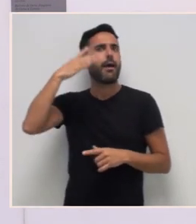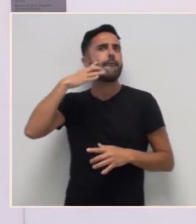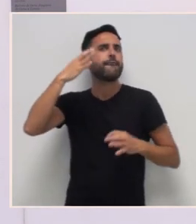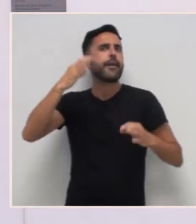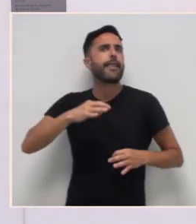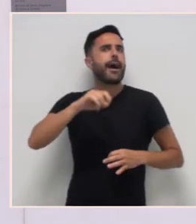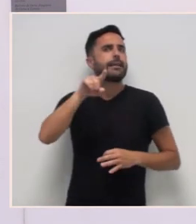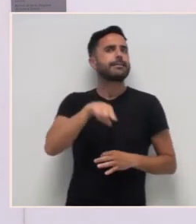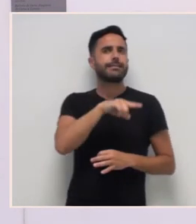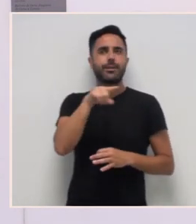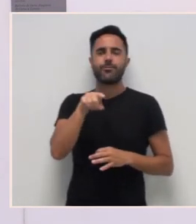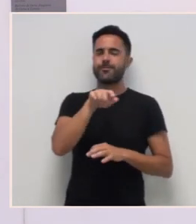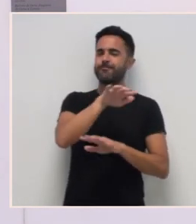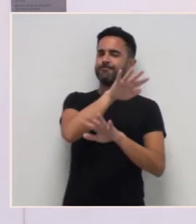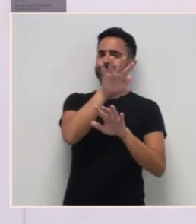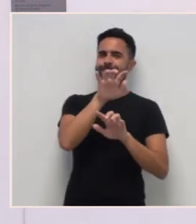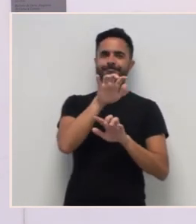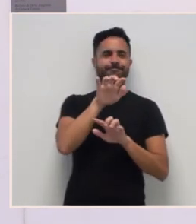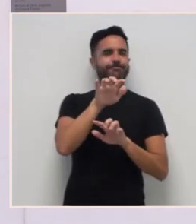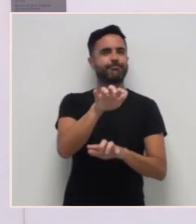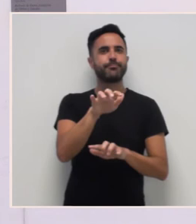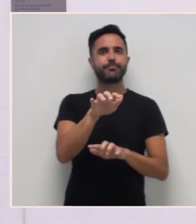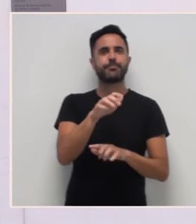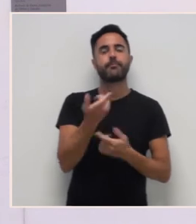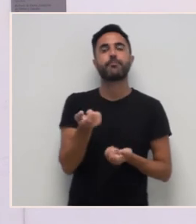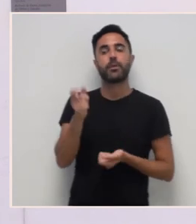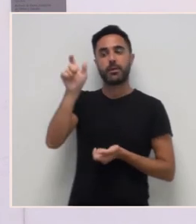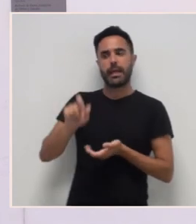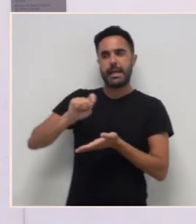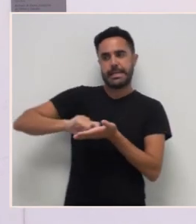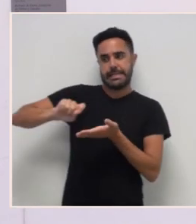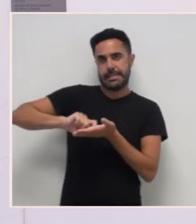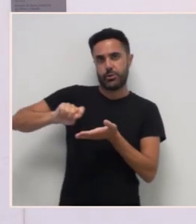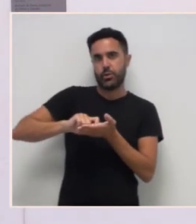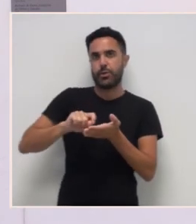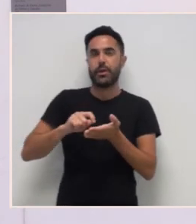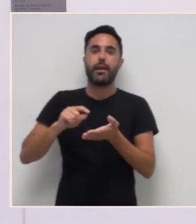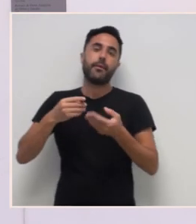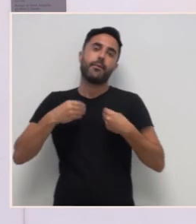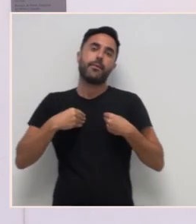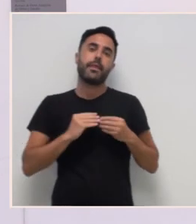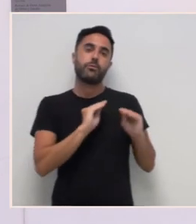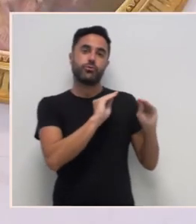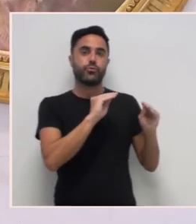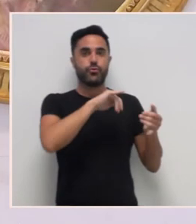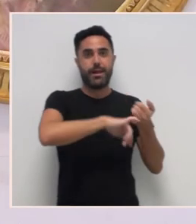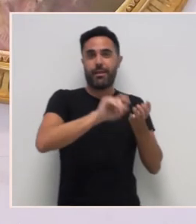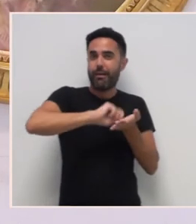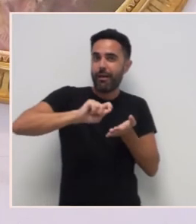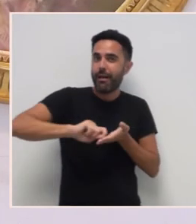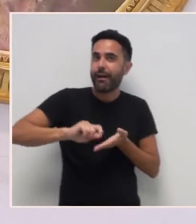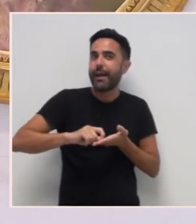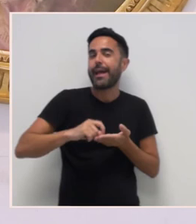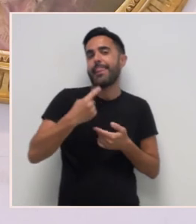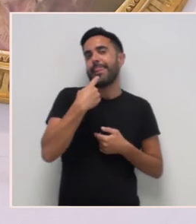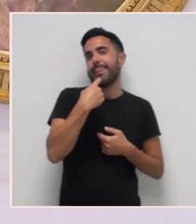o seu biógrafo de Canovas del Castillo, Melchor Fernández Almagro, fala de que ela foi